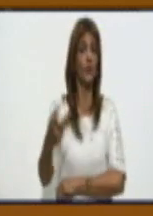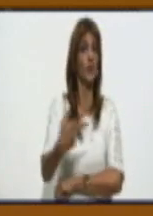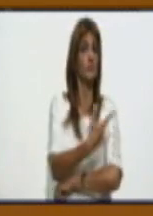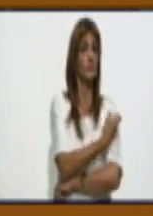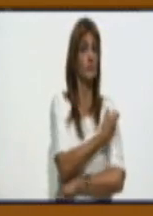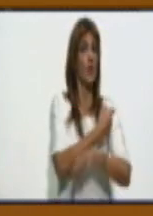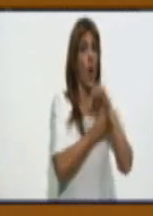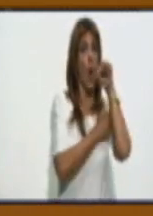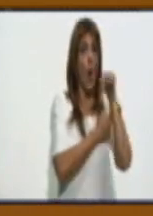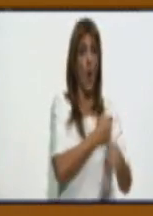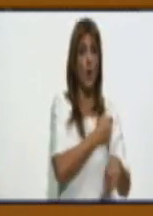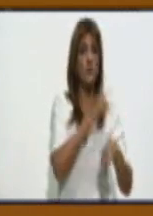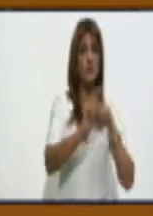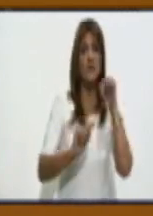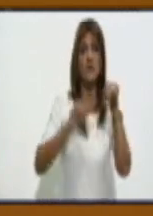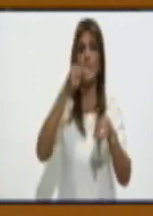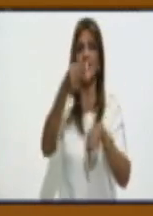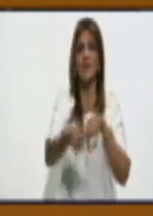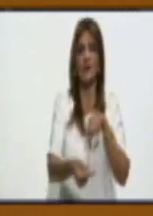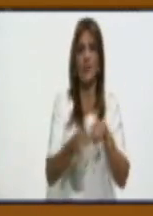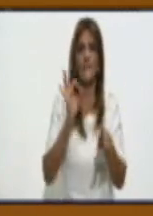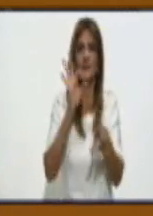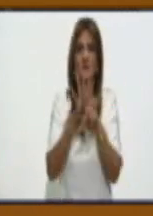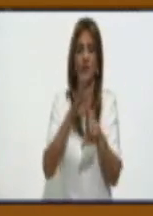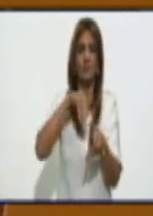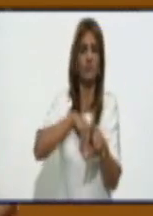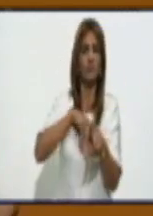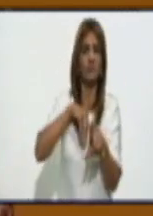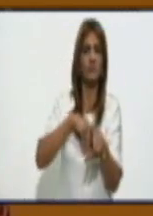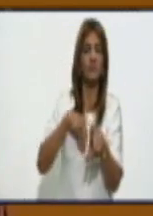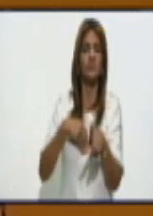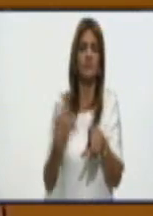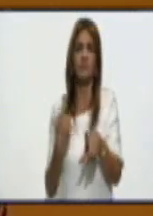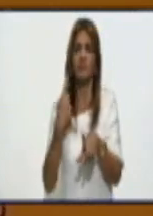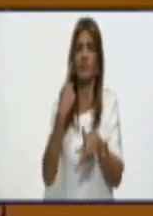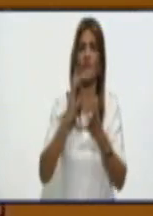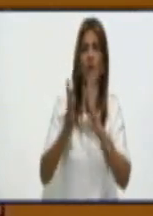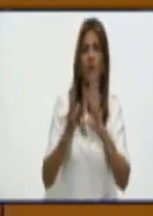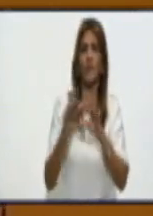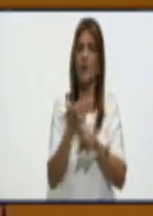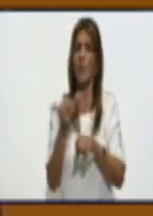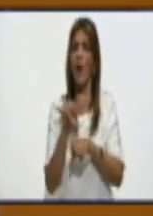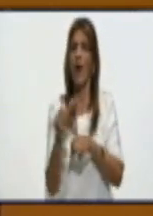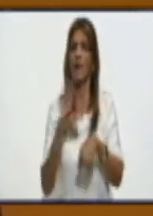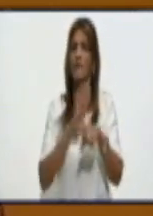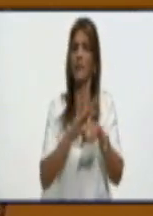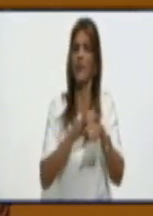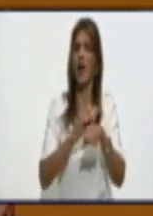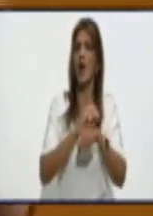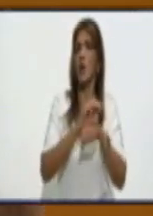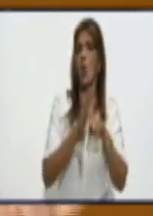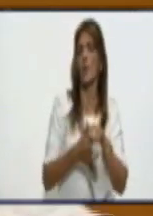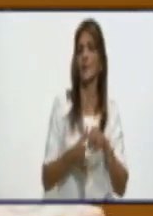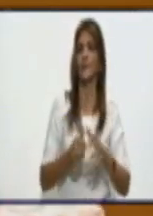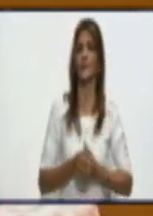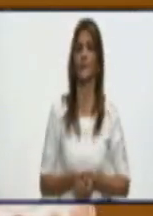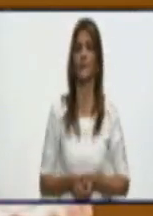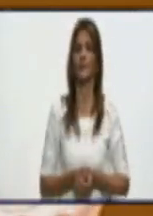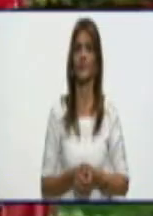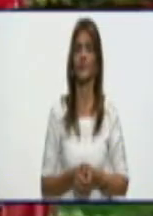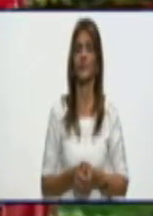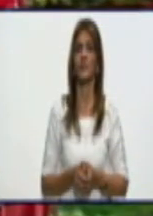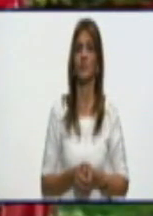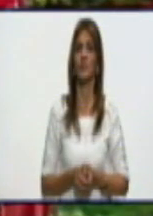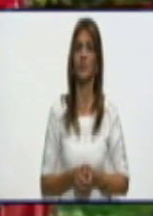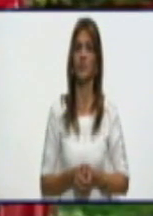y mañana comenzaron con una sintomatología, que teniendo en cuenta el periodo de incubación, no guarda relación con la vacuna.